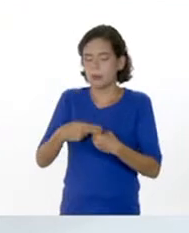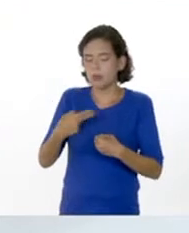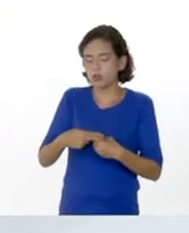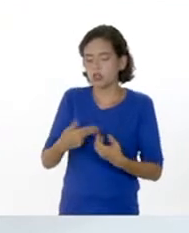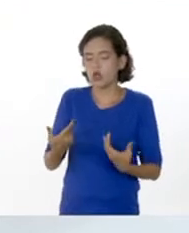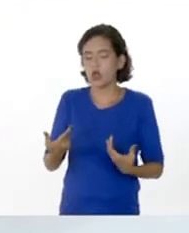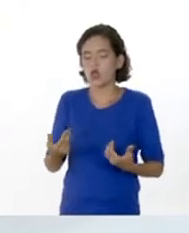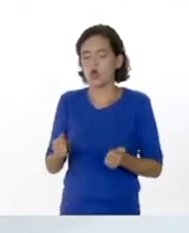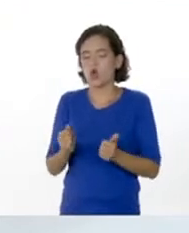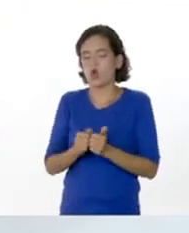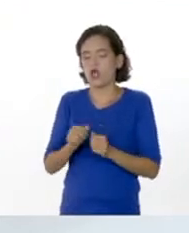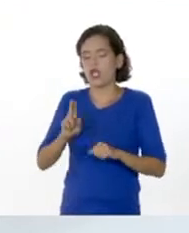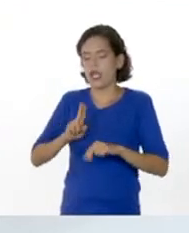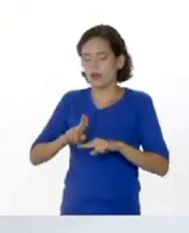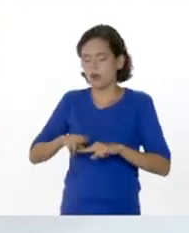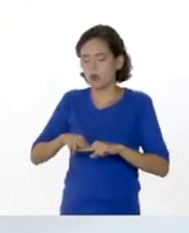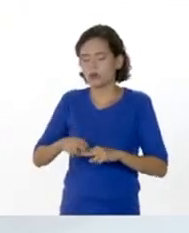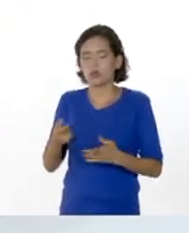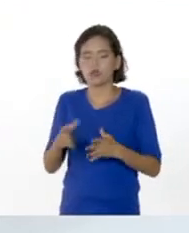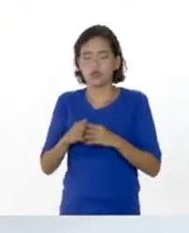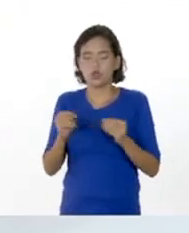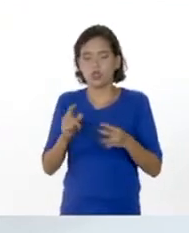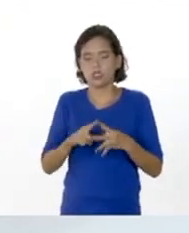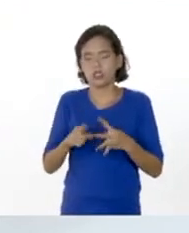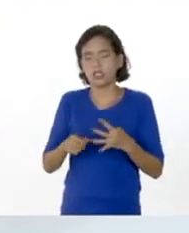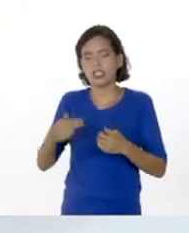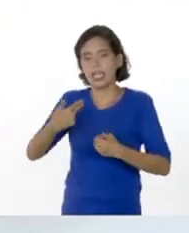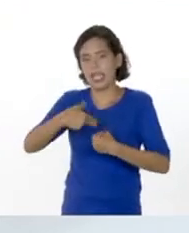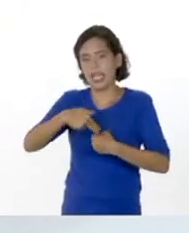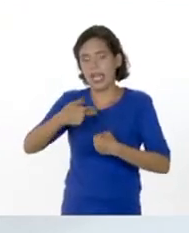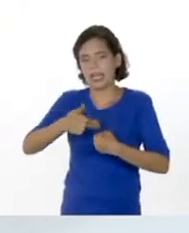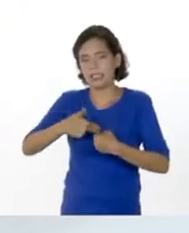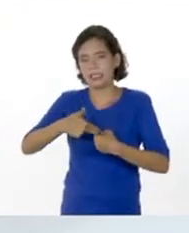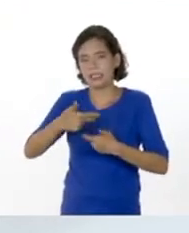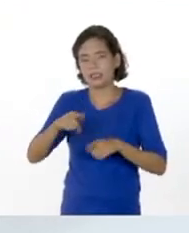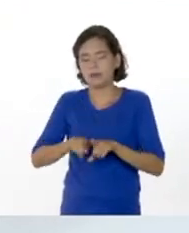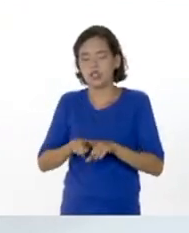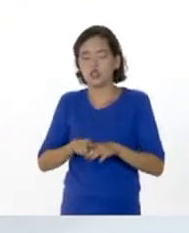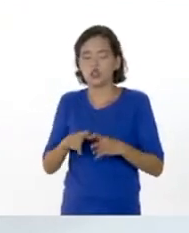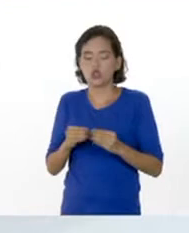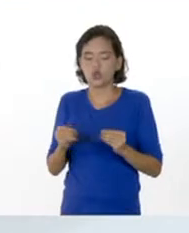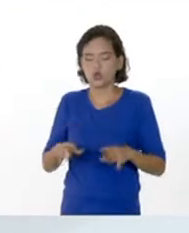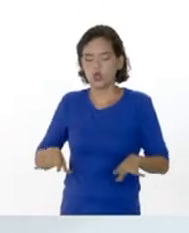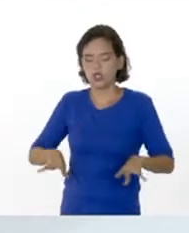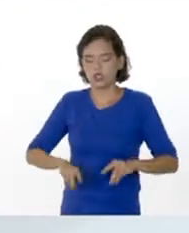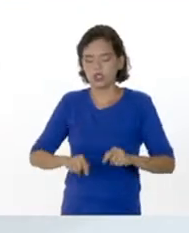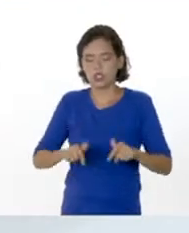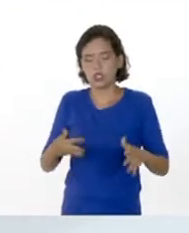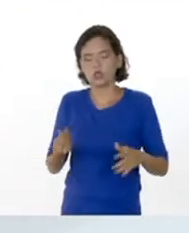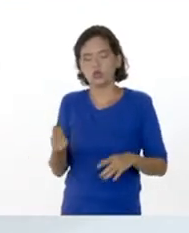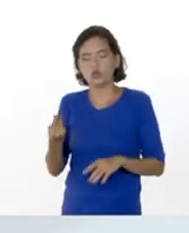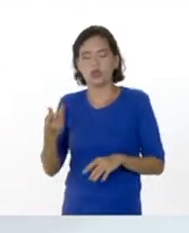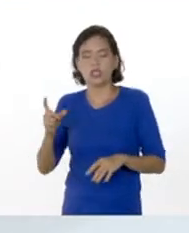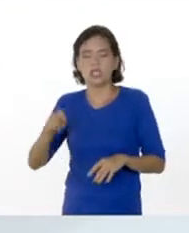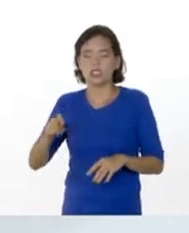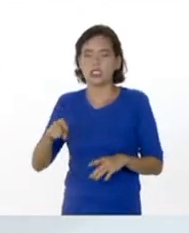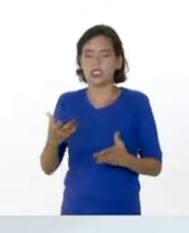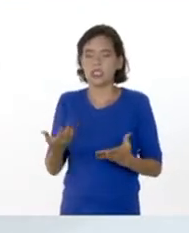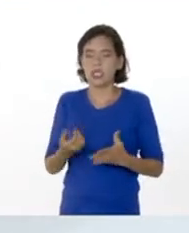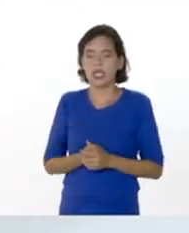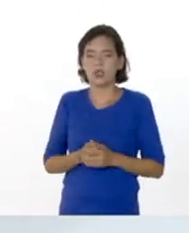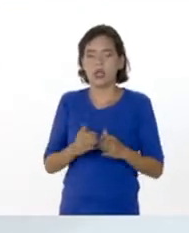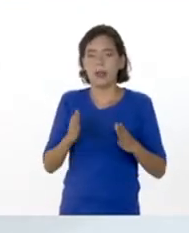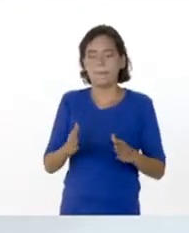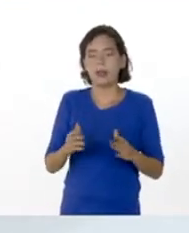carbón, ¿verdad? Entonces todo eso, en gas también, entonces todos esos terrenos son muy necesarios en la parte de